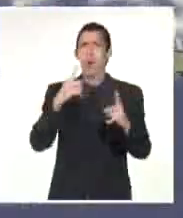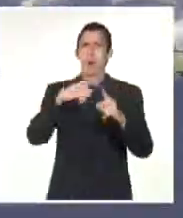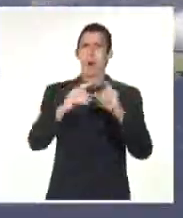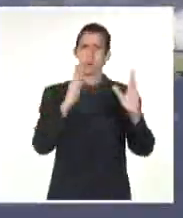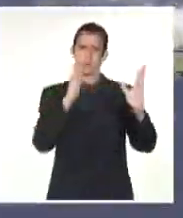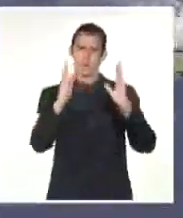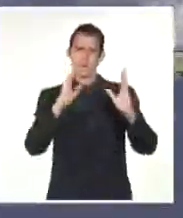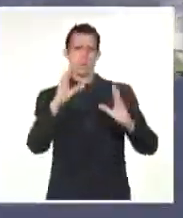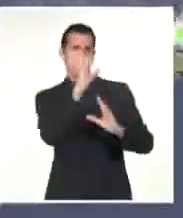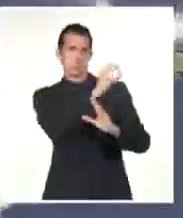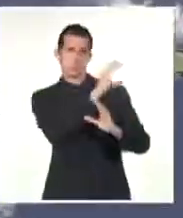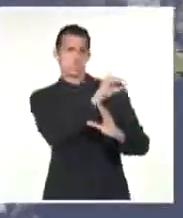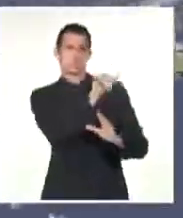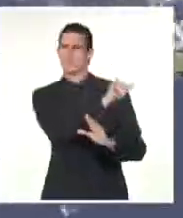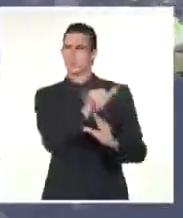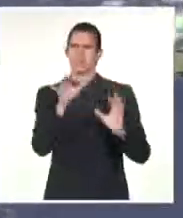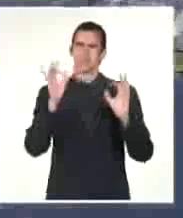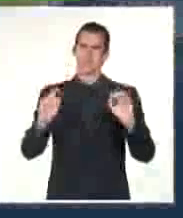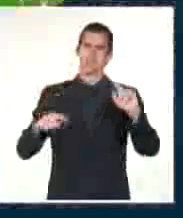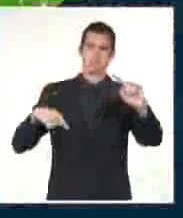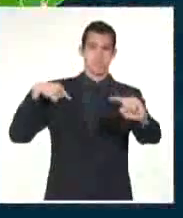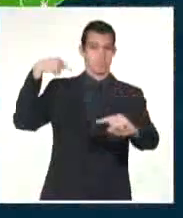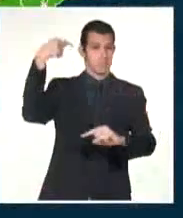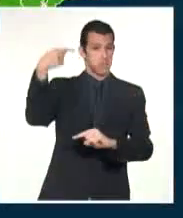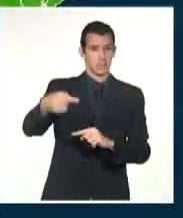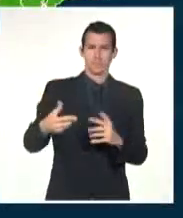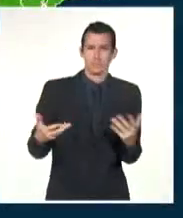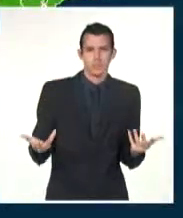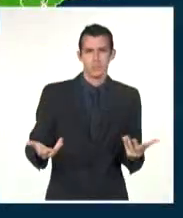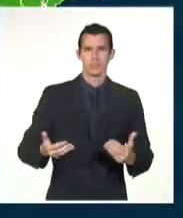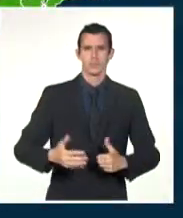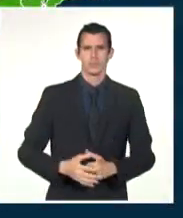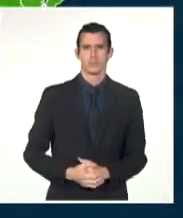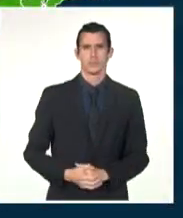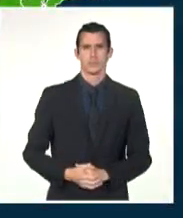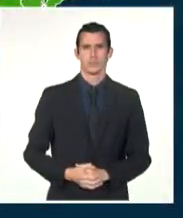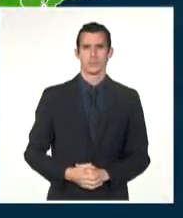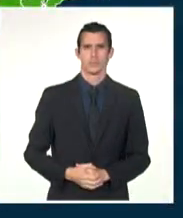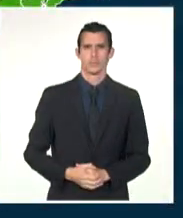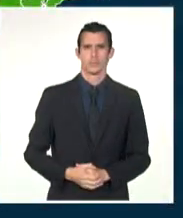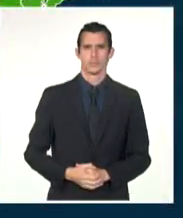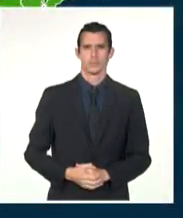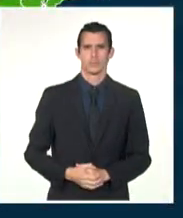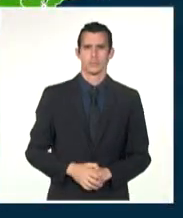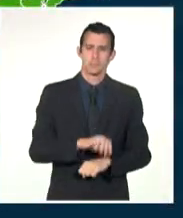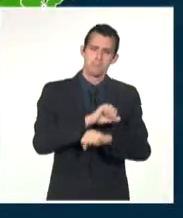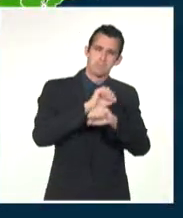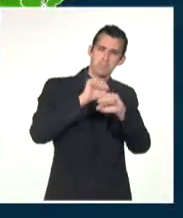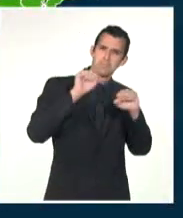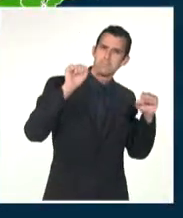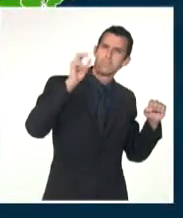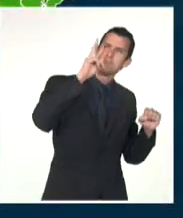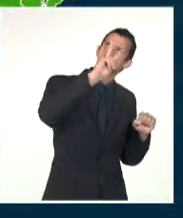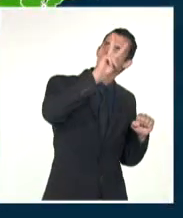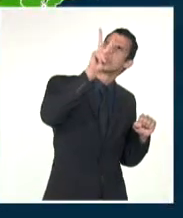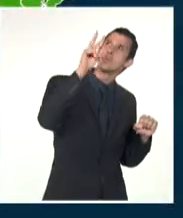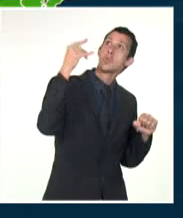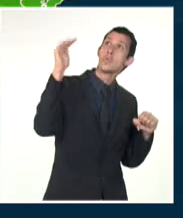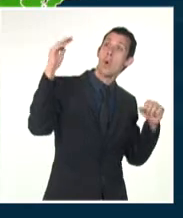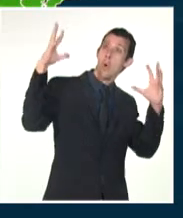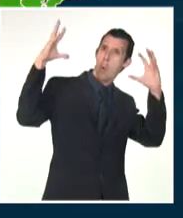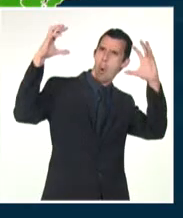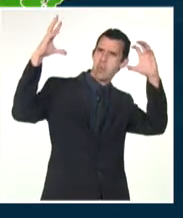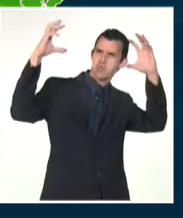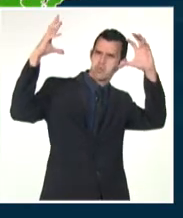territorio que así se va a mantener también durante el día de mañana. Por eso se pronostica para mañana un amanecer parcialmente nublado y estará